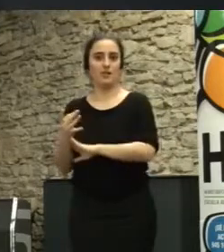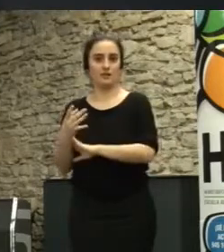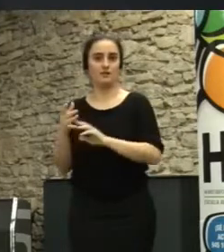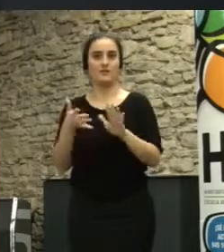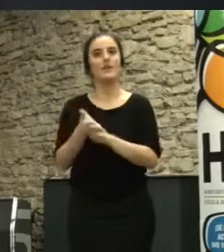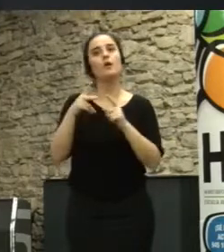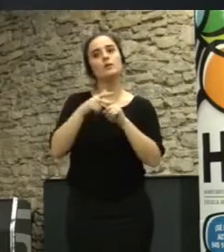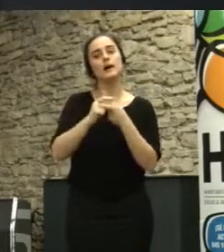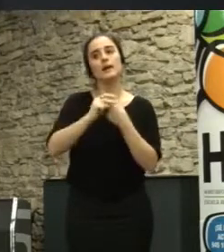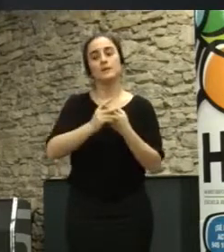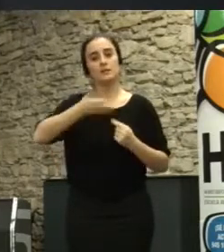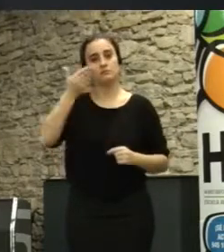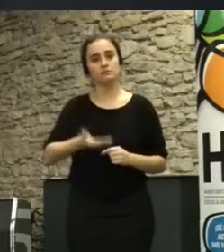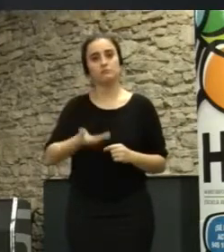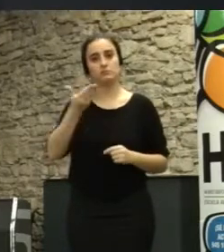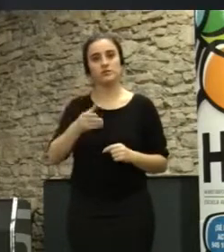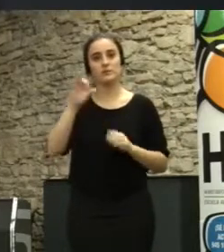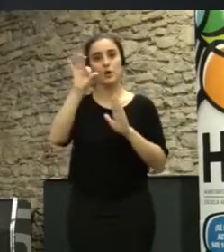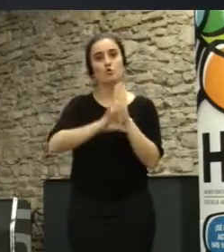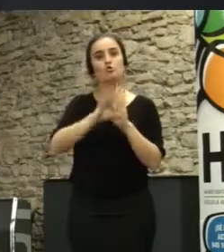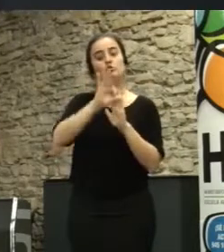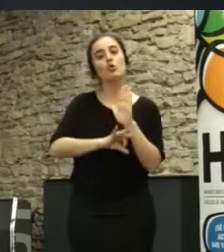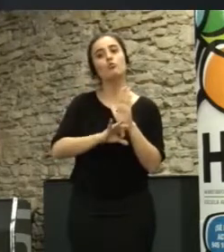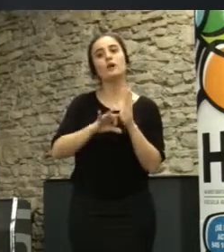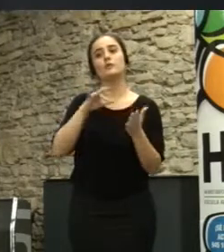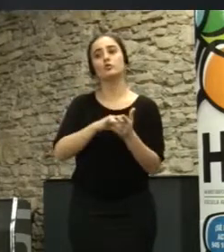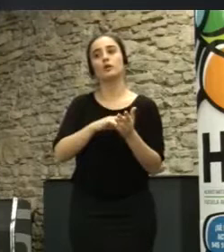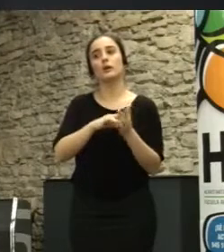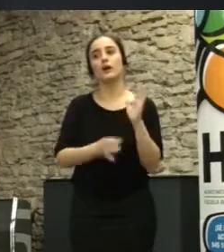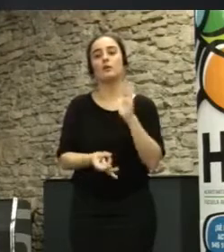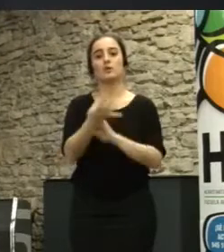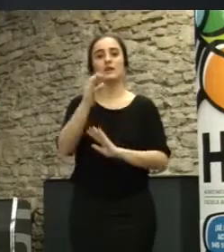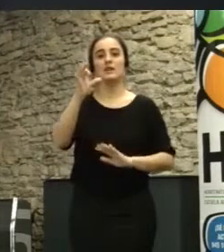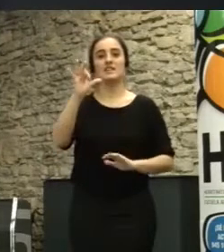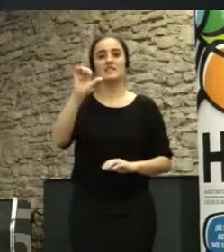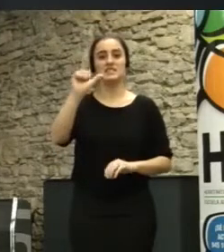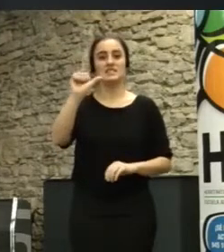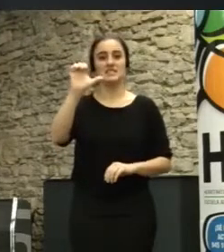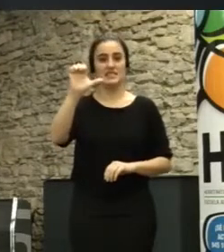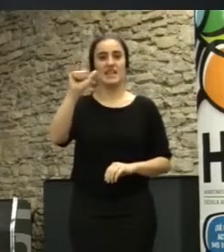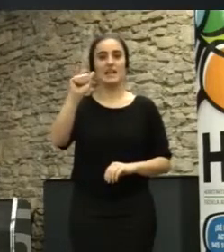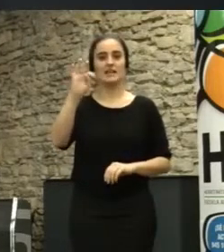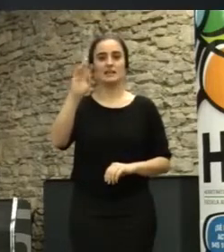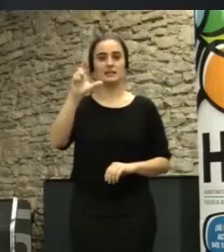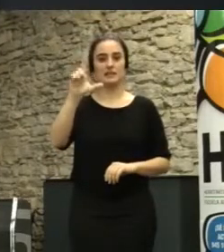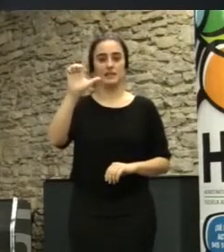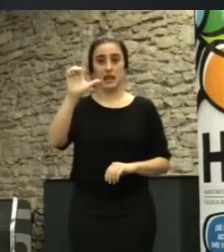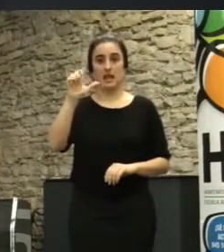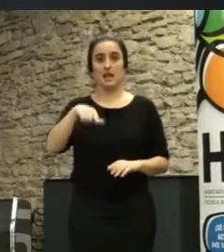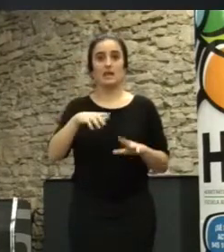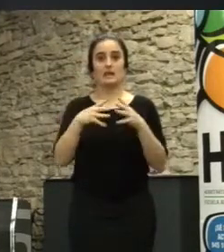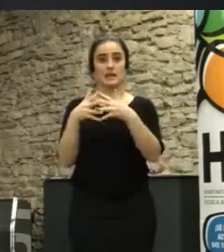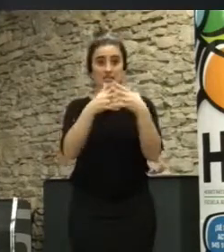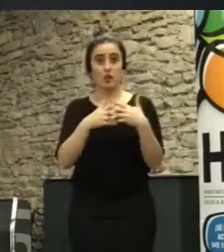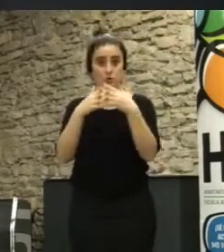potente, que de hecho es un software que surgió en Seattle, en Estados Unidos y, bueno, en Media Lab